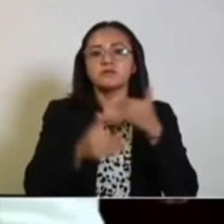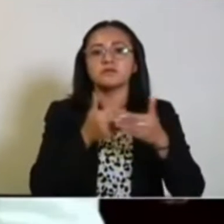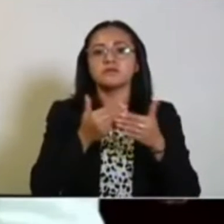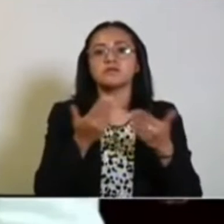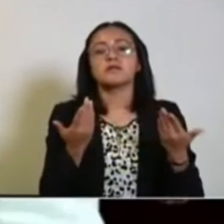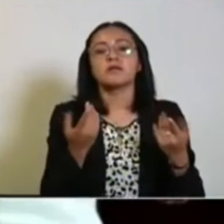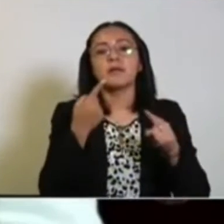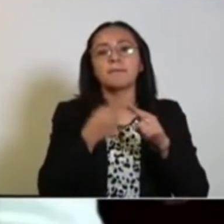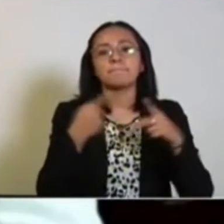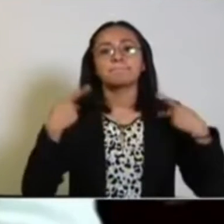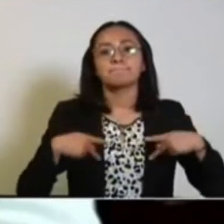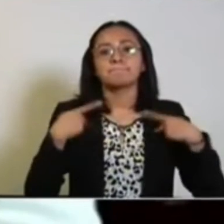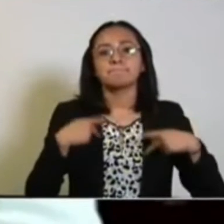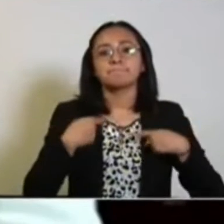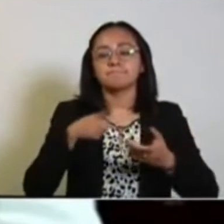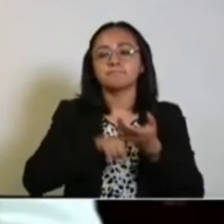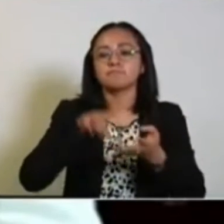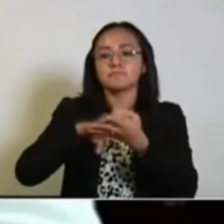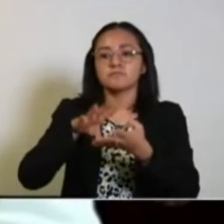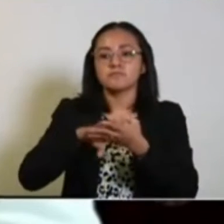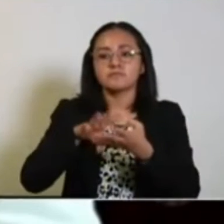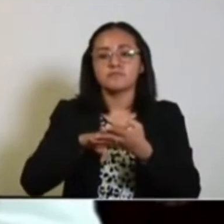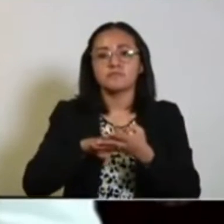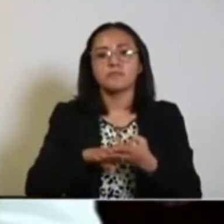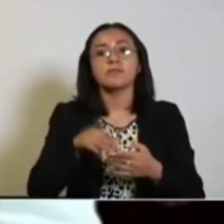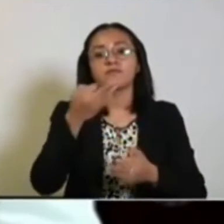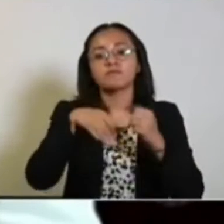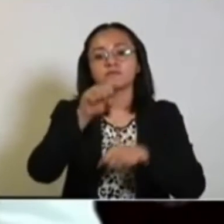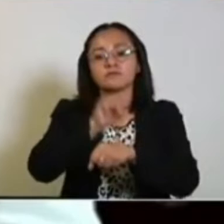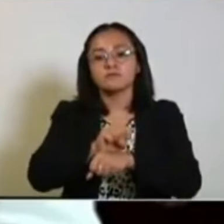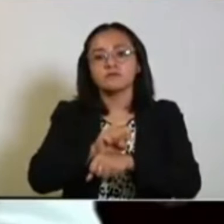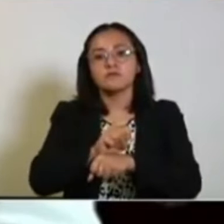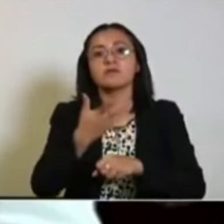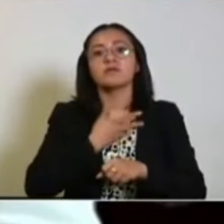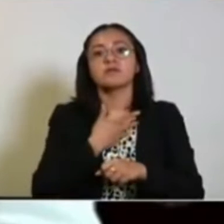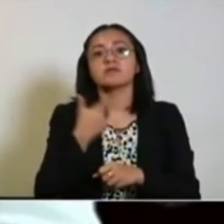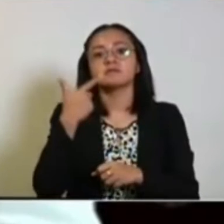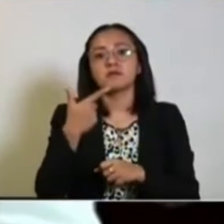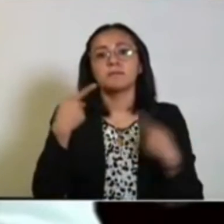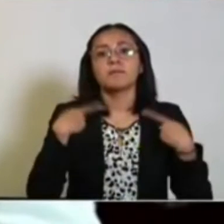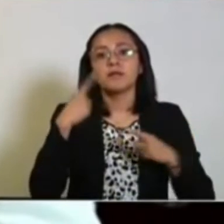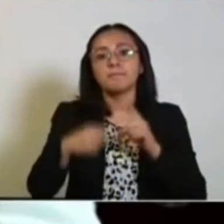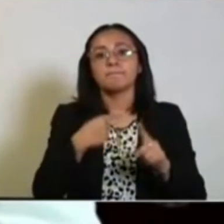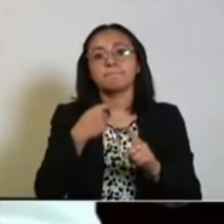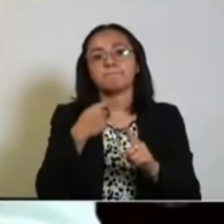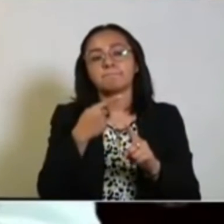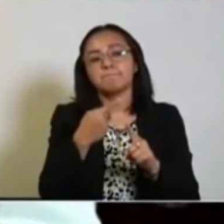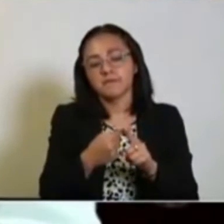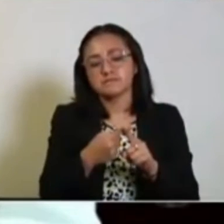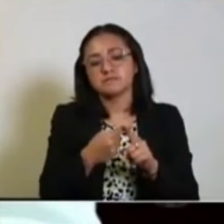que llevamos sobre las personas privadas de su libertad, este fin de semana tenemos siete positivos